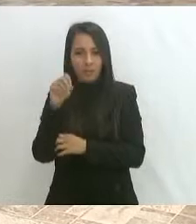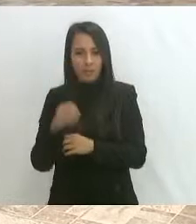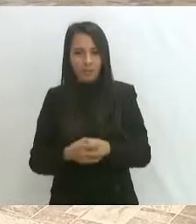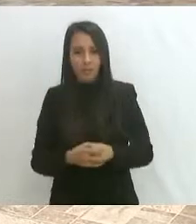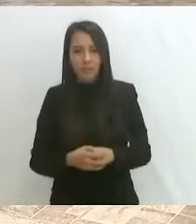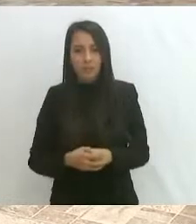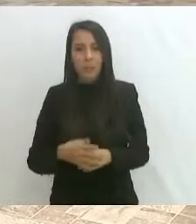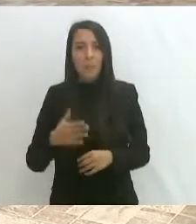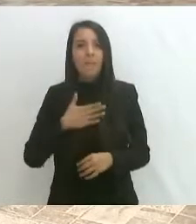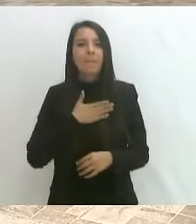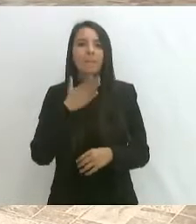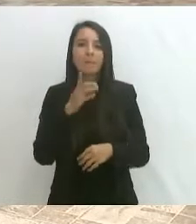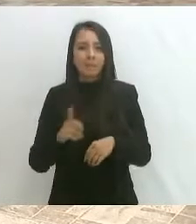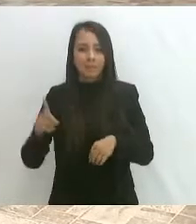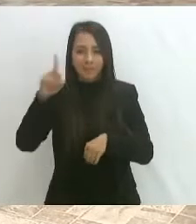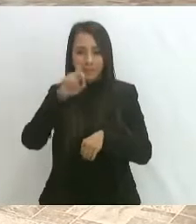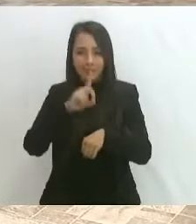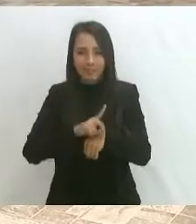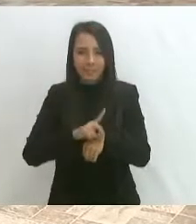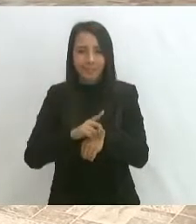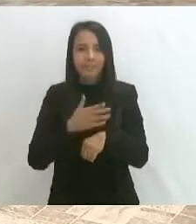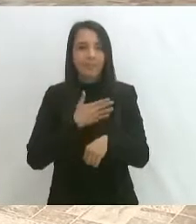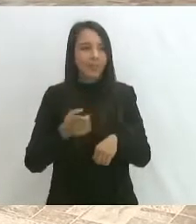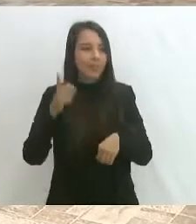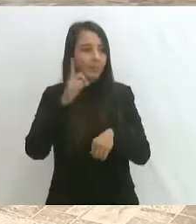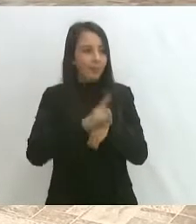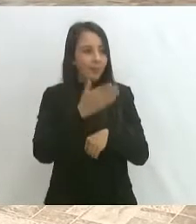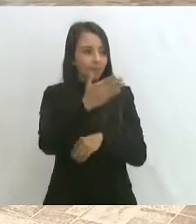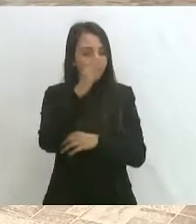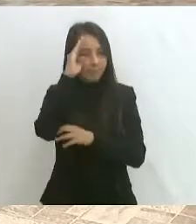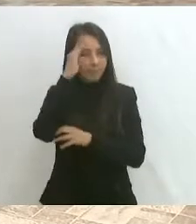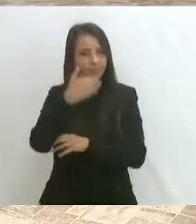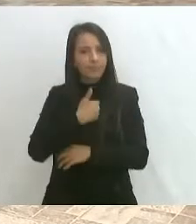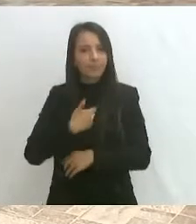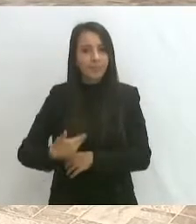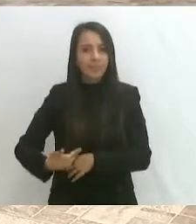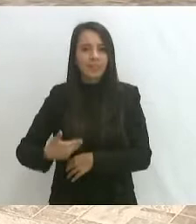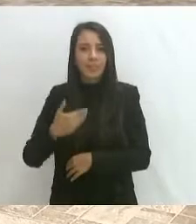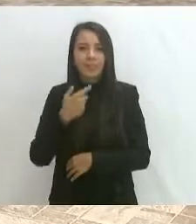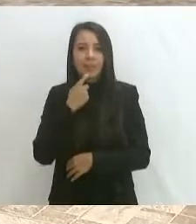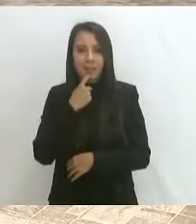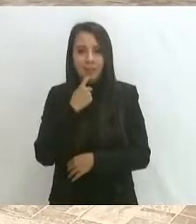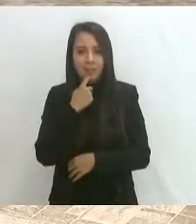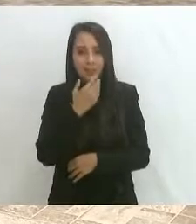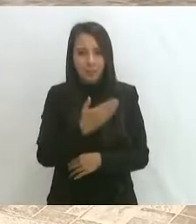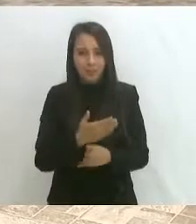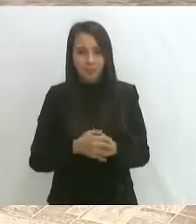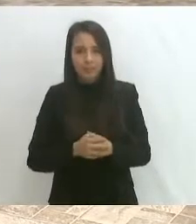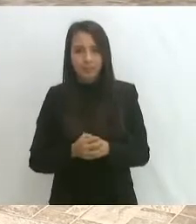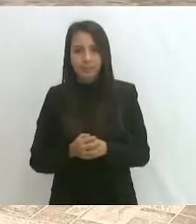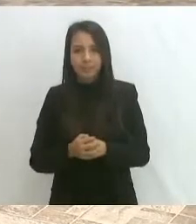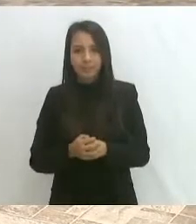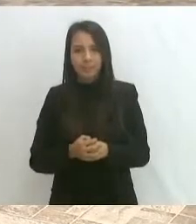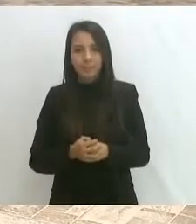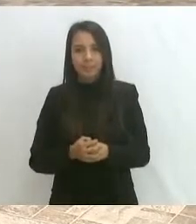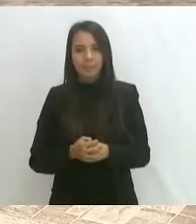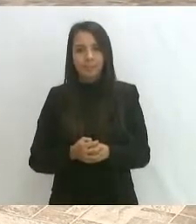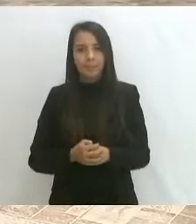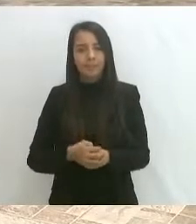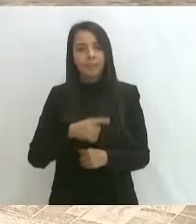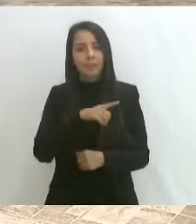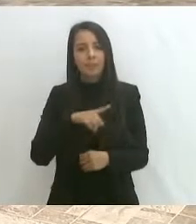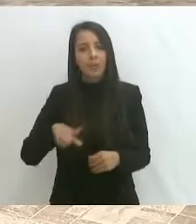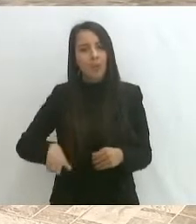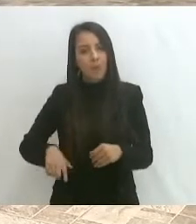Buenos días, buenos días señor presidente Andrés Manuel López Obrador, gobernador del